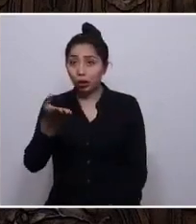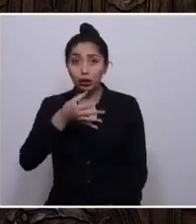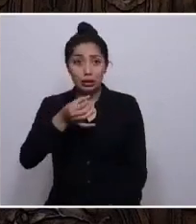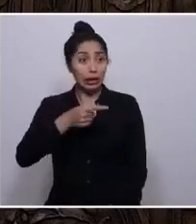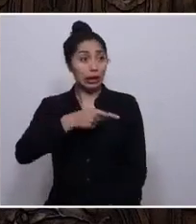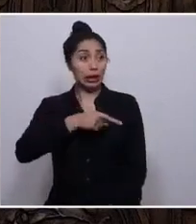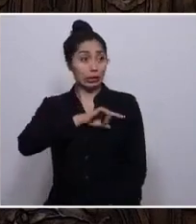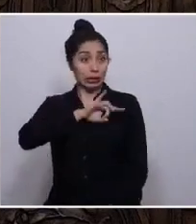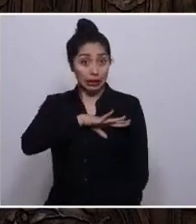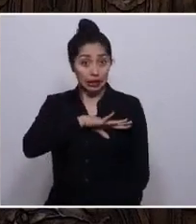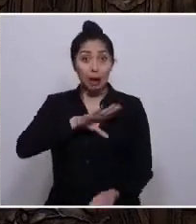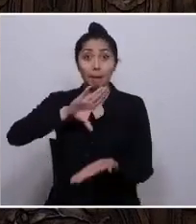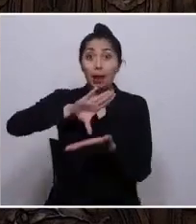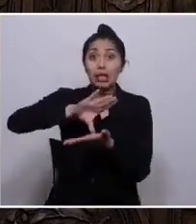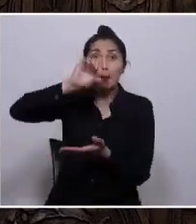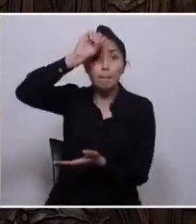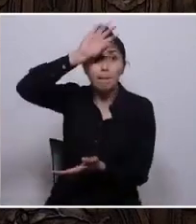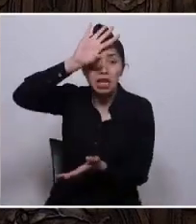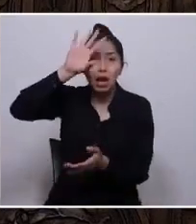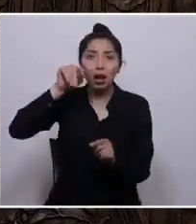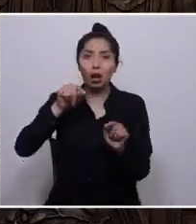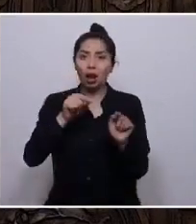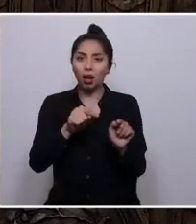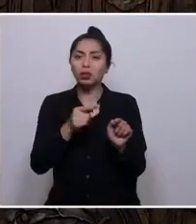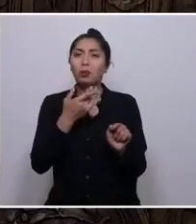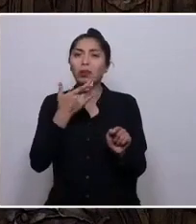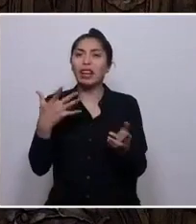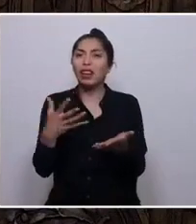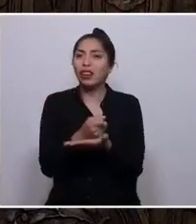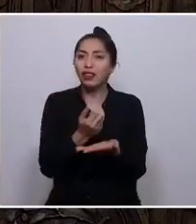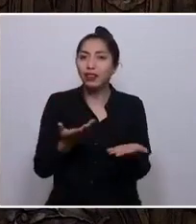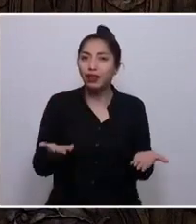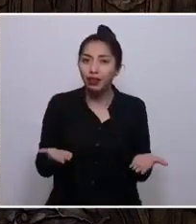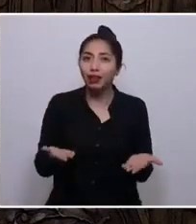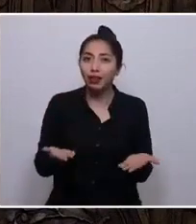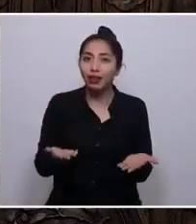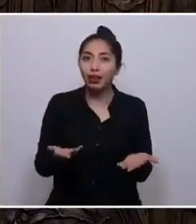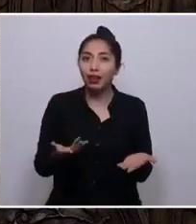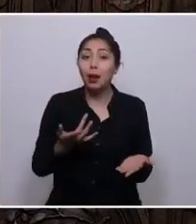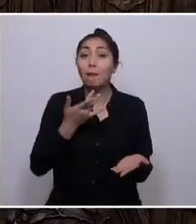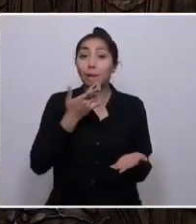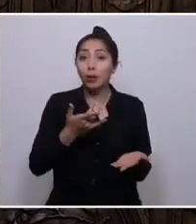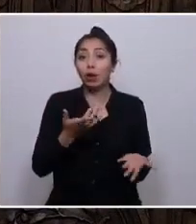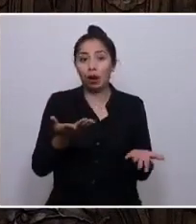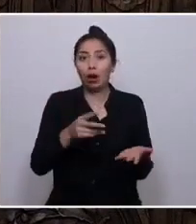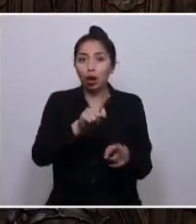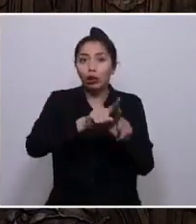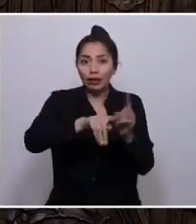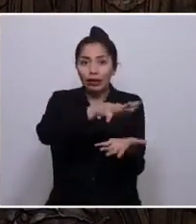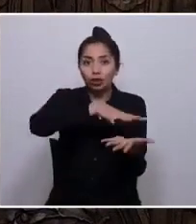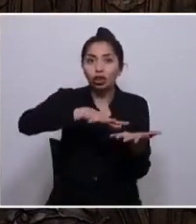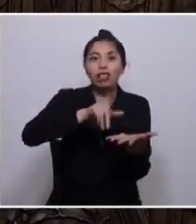Minero no se pudo lograr sino con la mano y los territorios de los pueblos originarios.